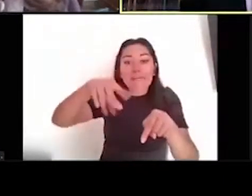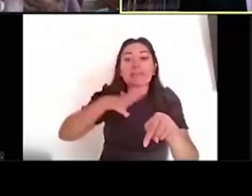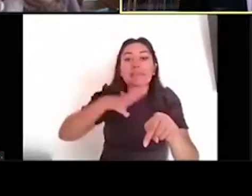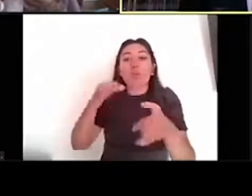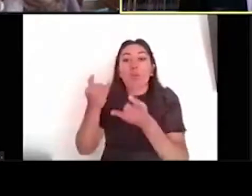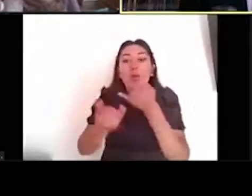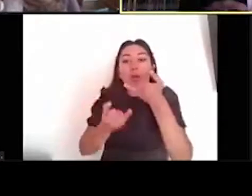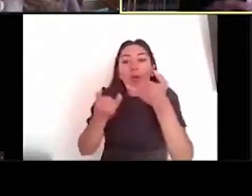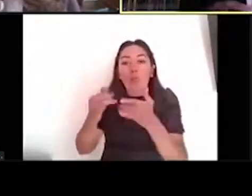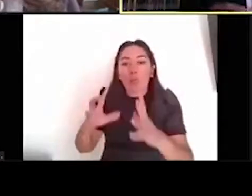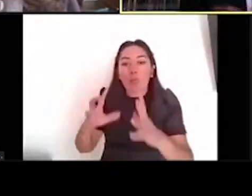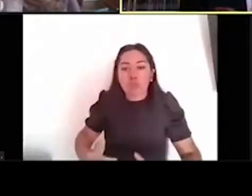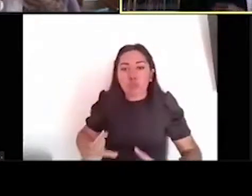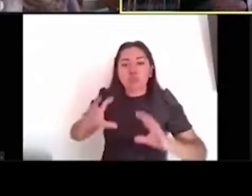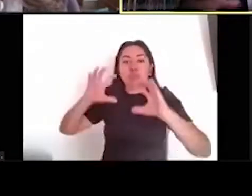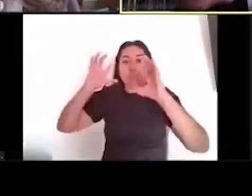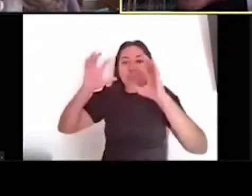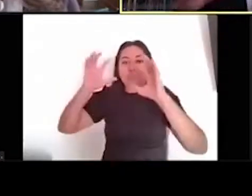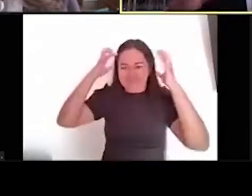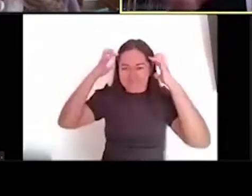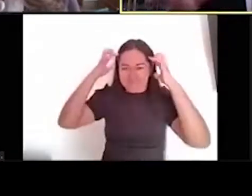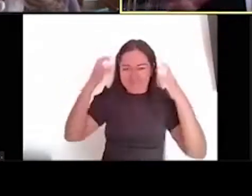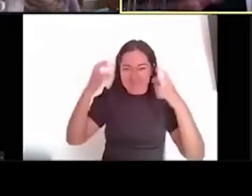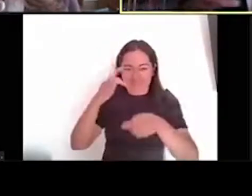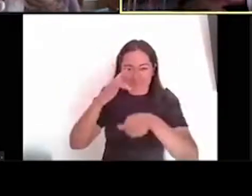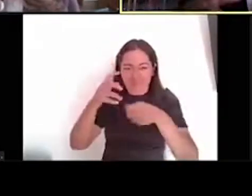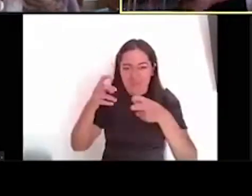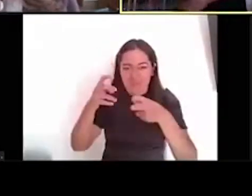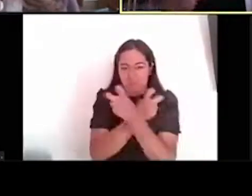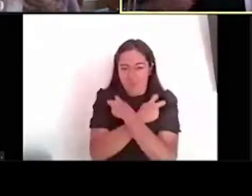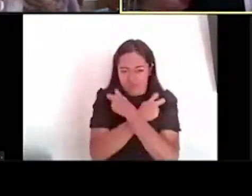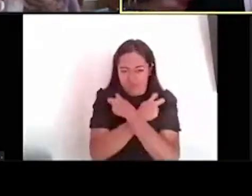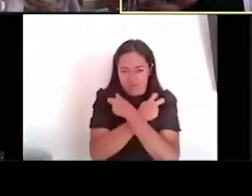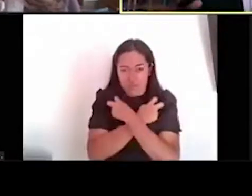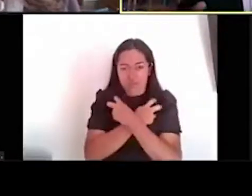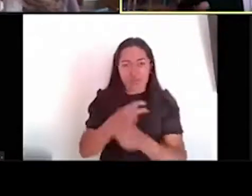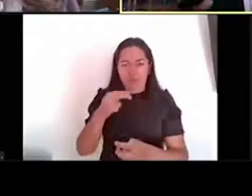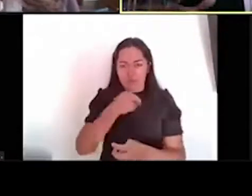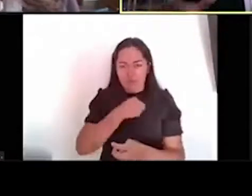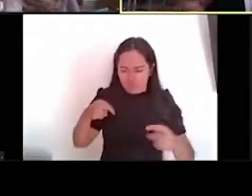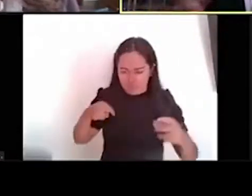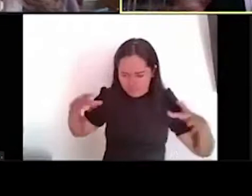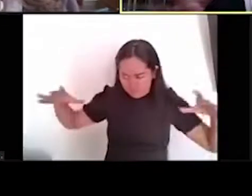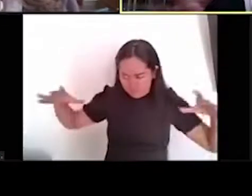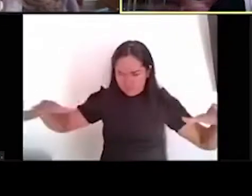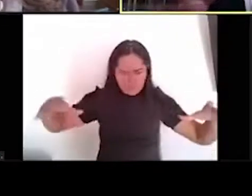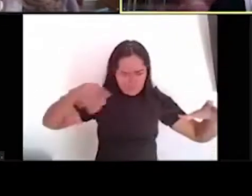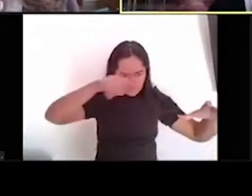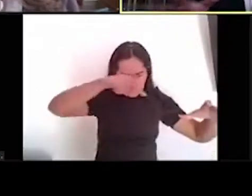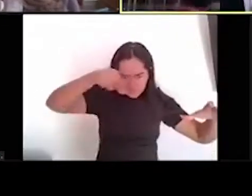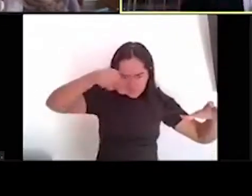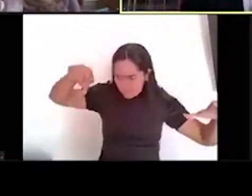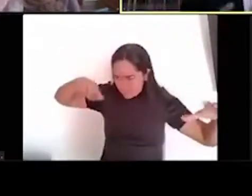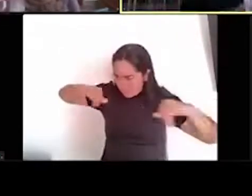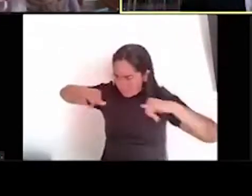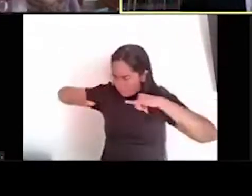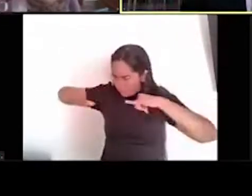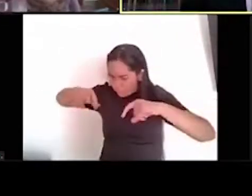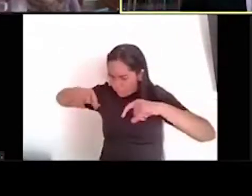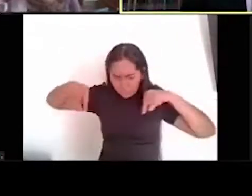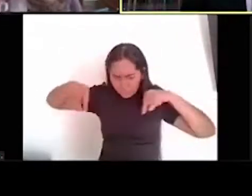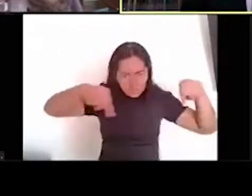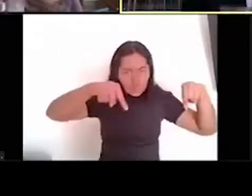Todo esto nos está conformando una geografía sagrada, una geografía ritual, sumamente interesante,